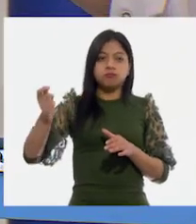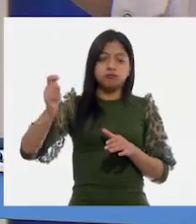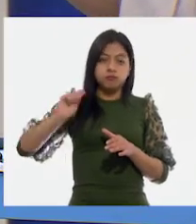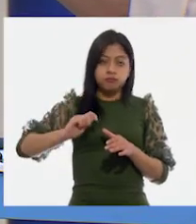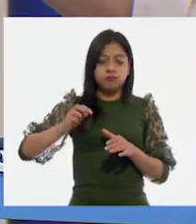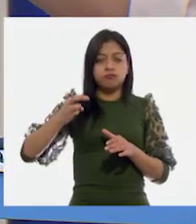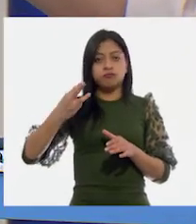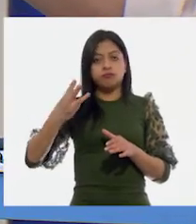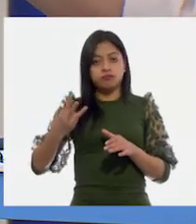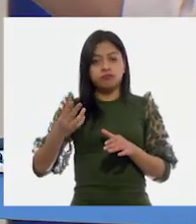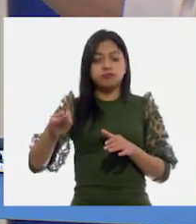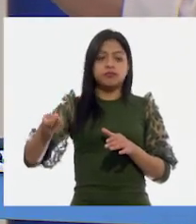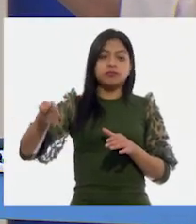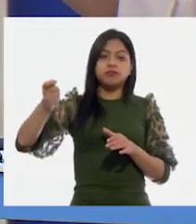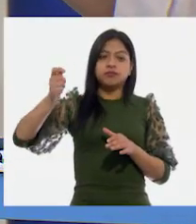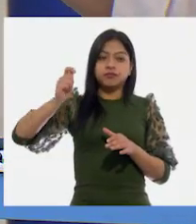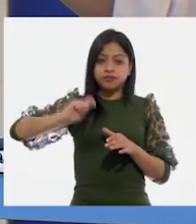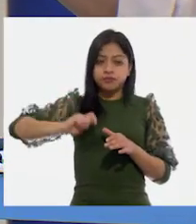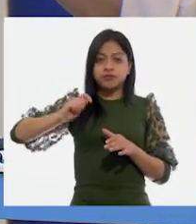tres,